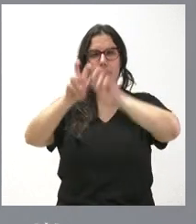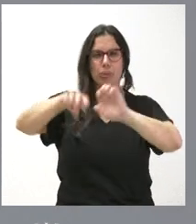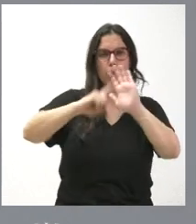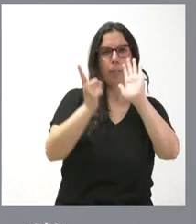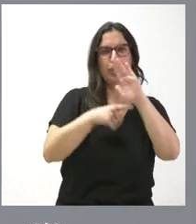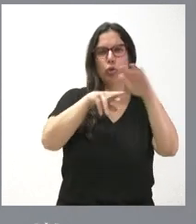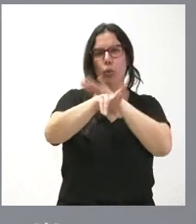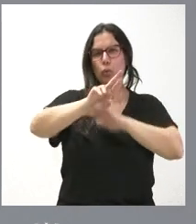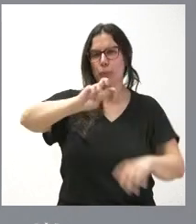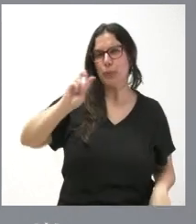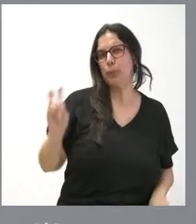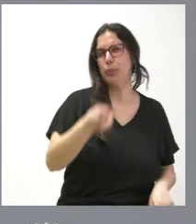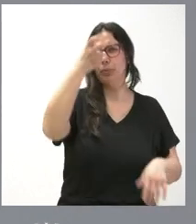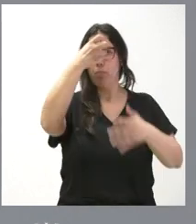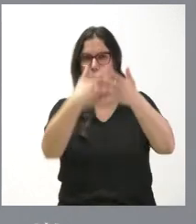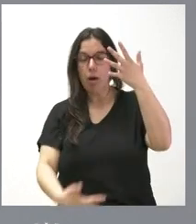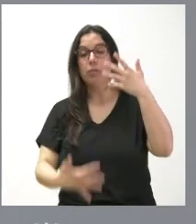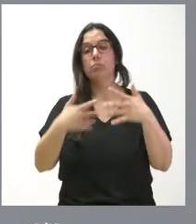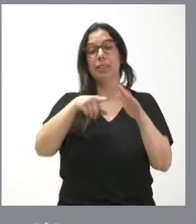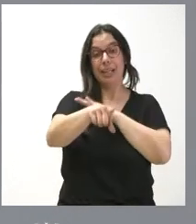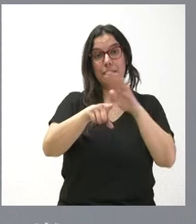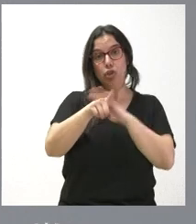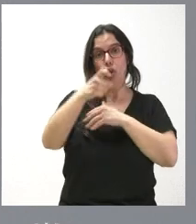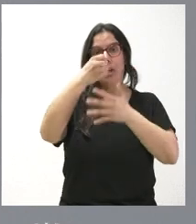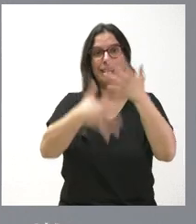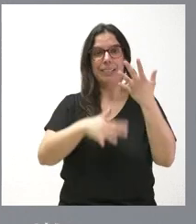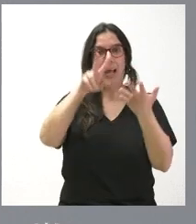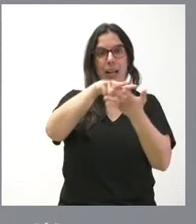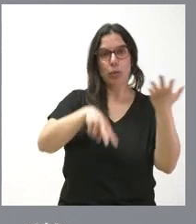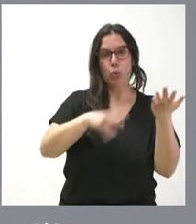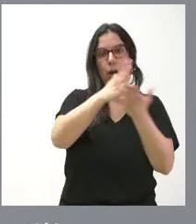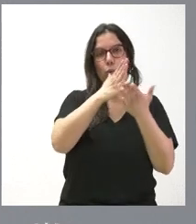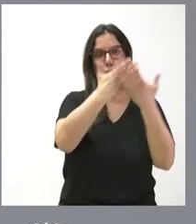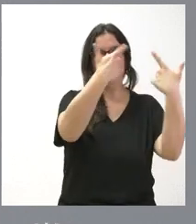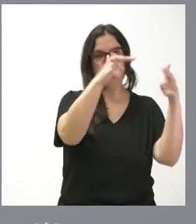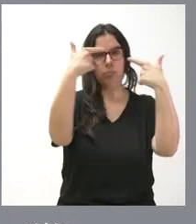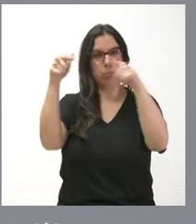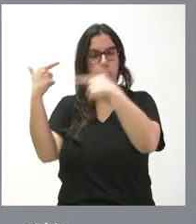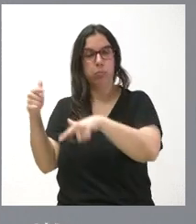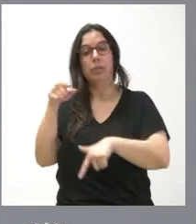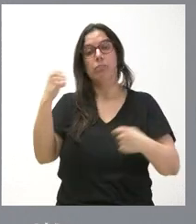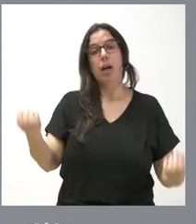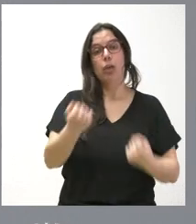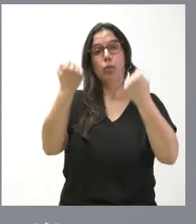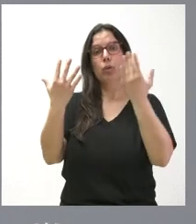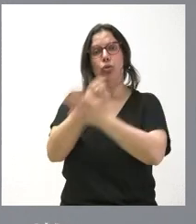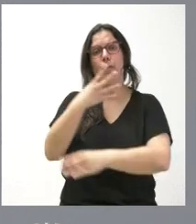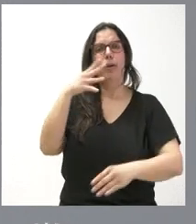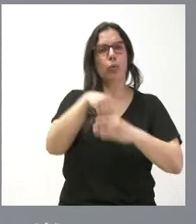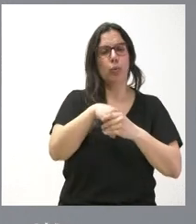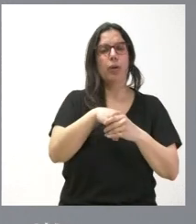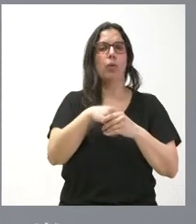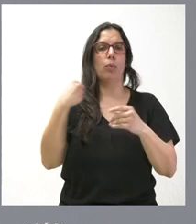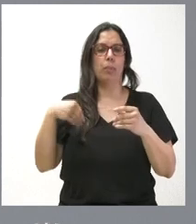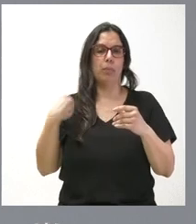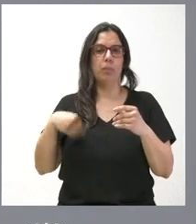diferentes recursos y para la gestión de listas de lectura de cursos. Y son actuaciones todas ellas incluidas dentro de la